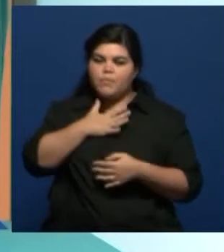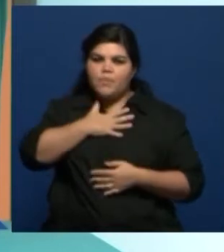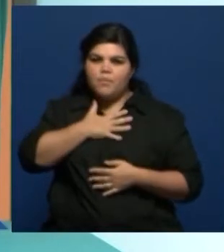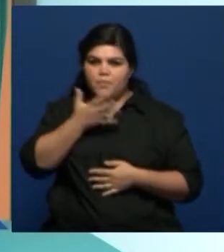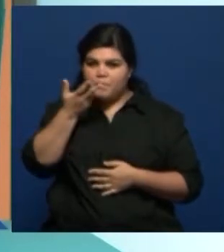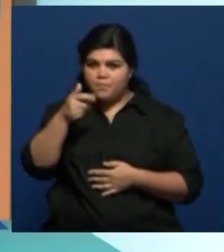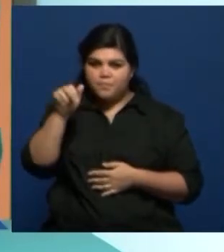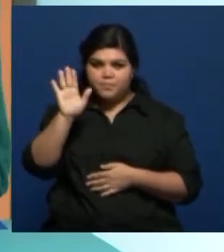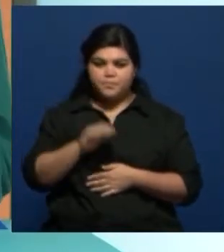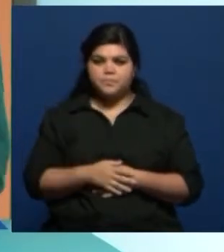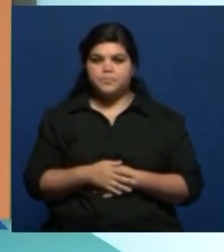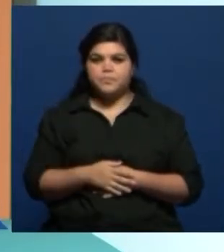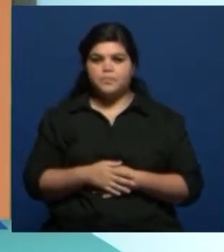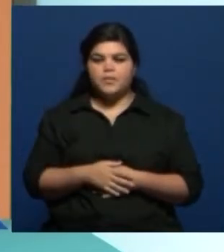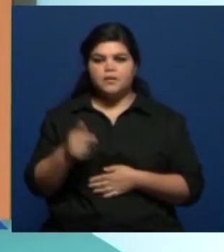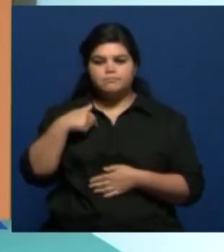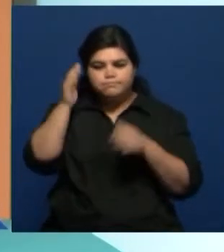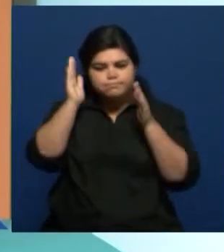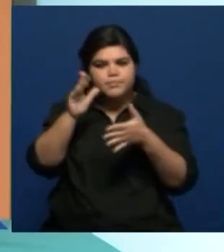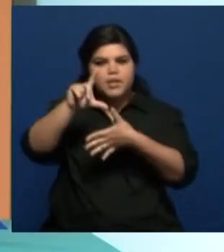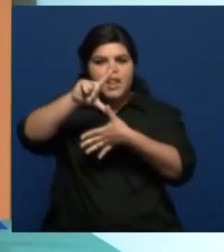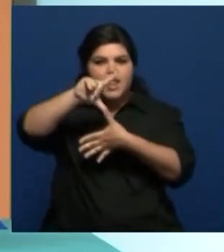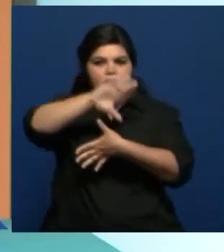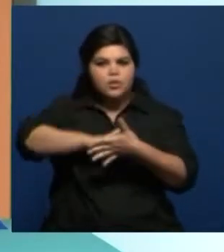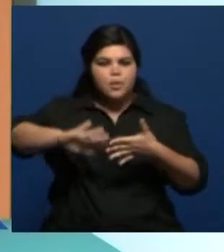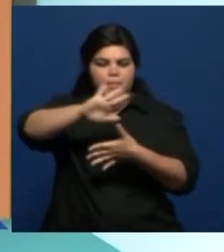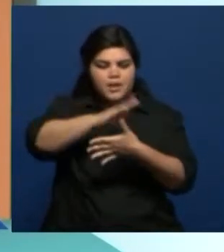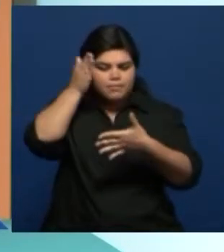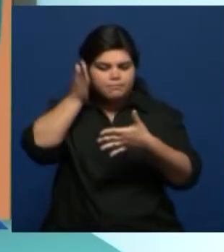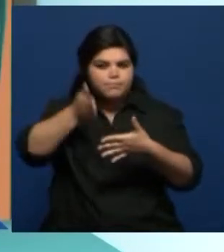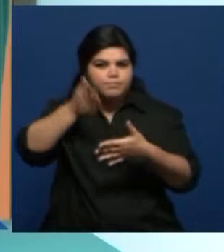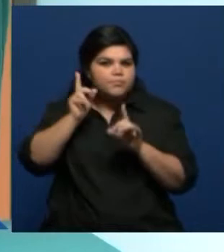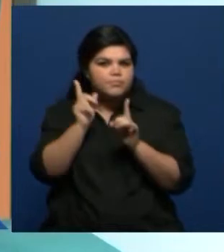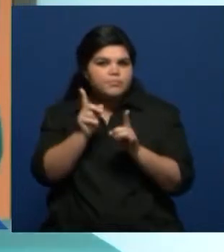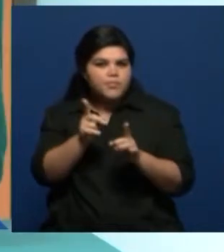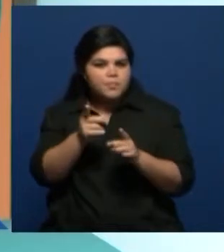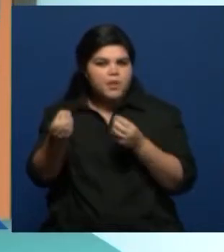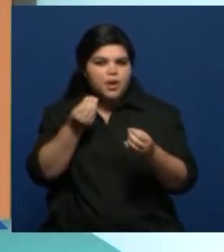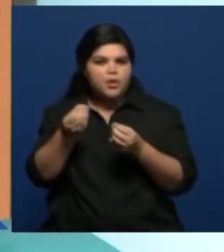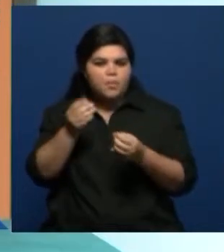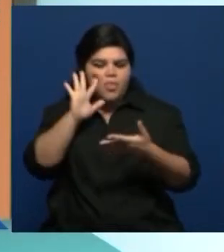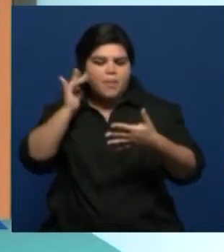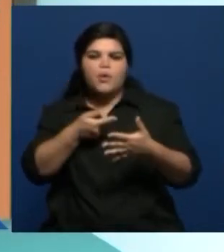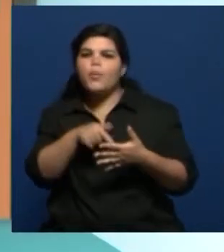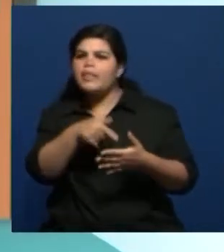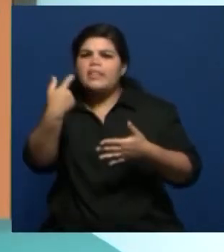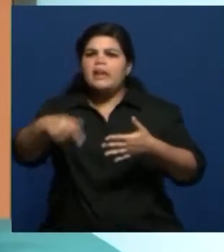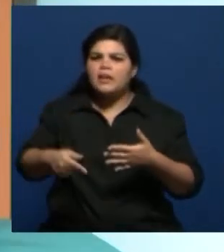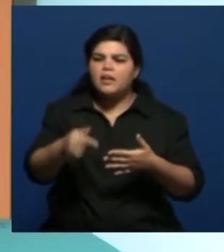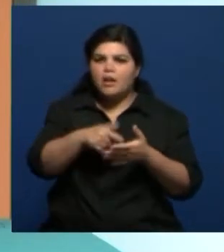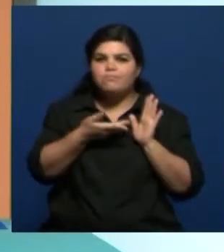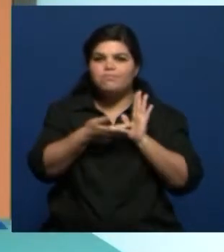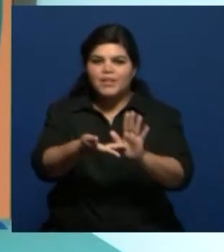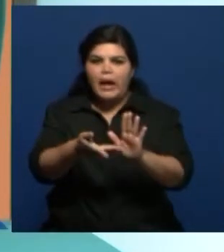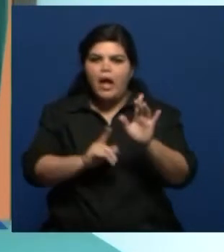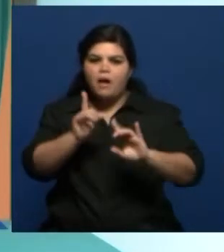por eso miro a Latinoamérica desde esa raíz, tratando de ponerla, de reconocerla, ponerla en evidencia, que por ahí